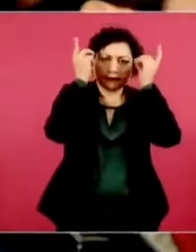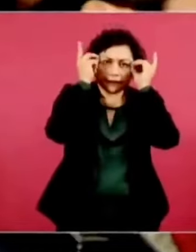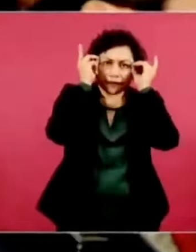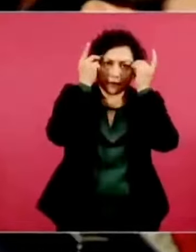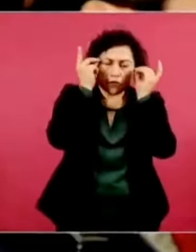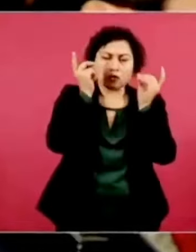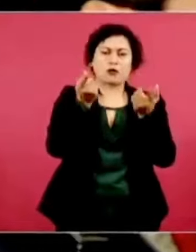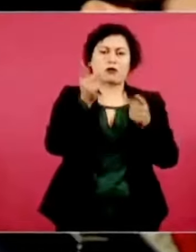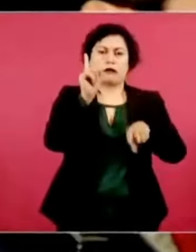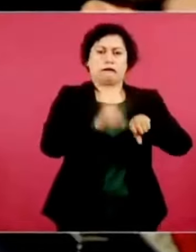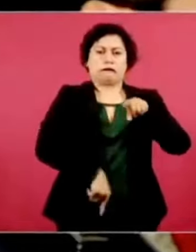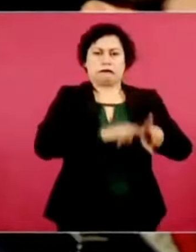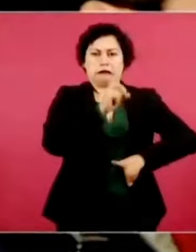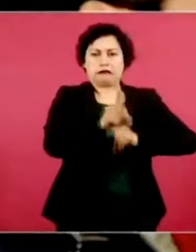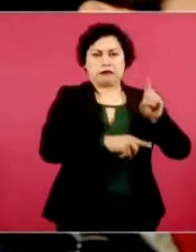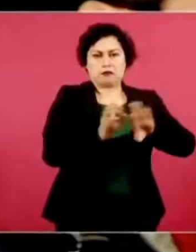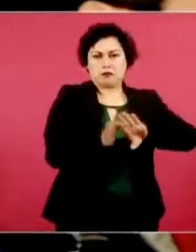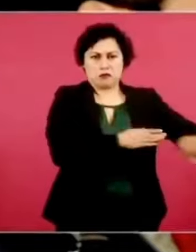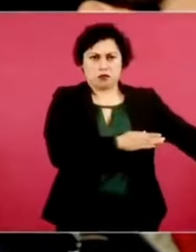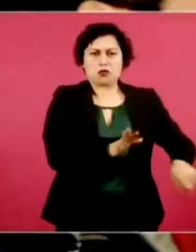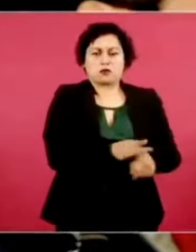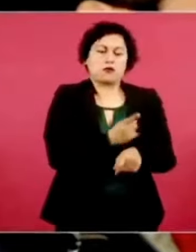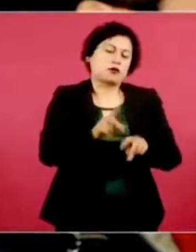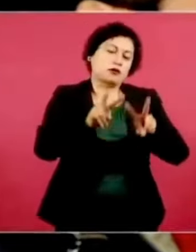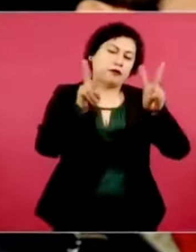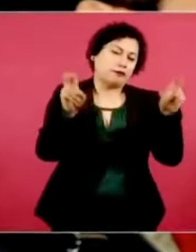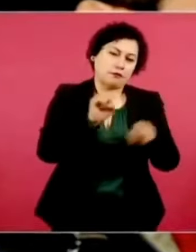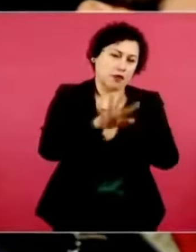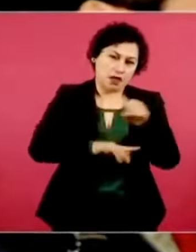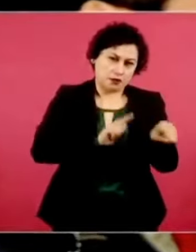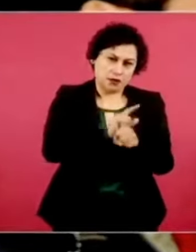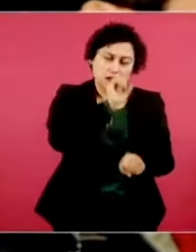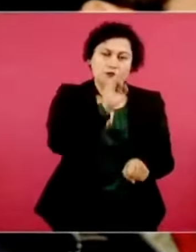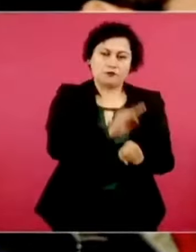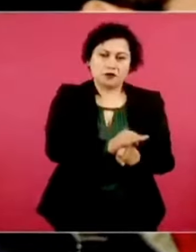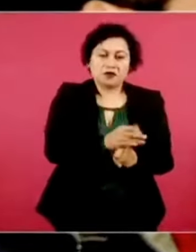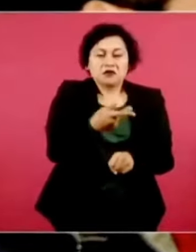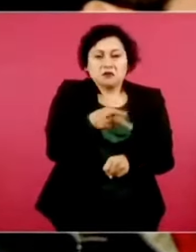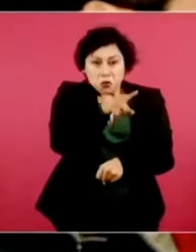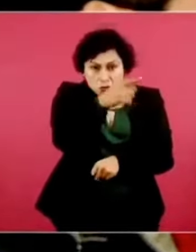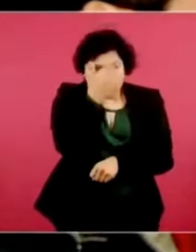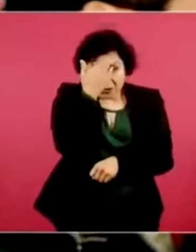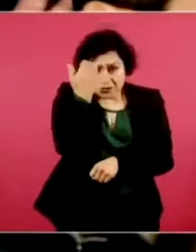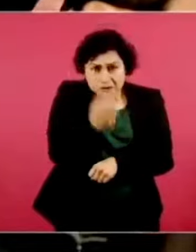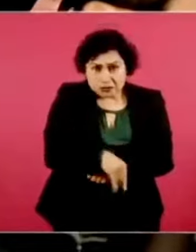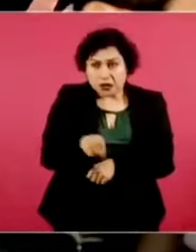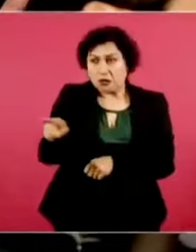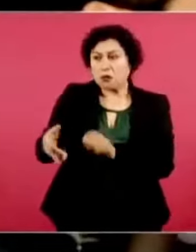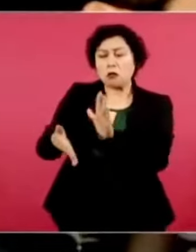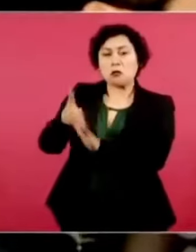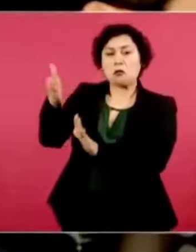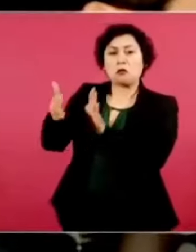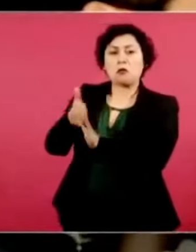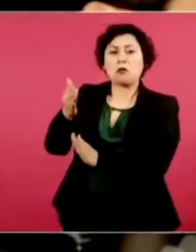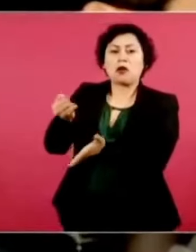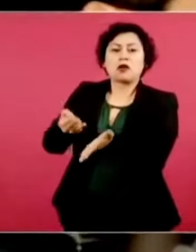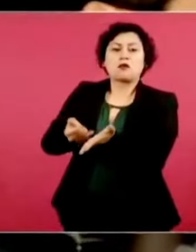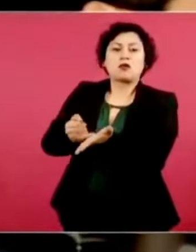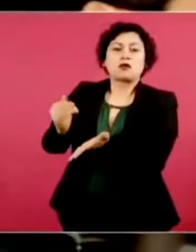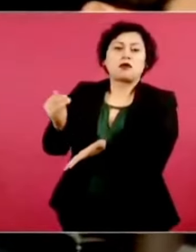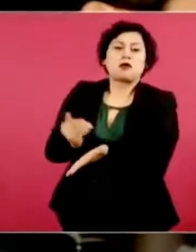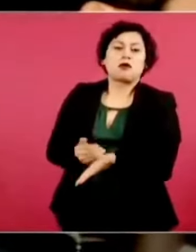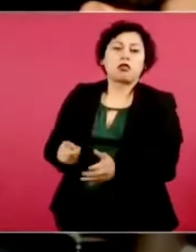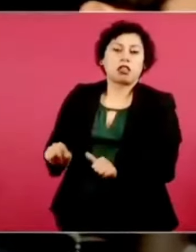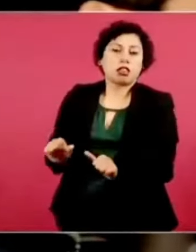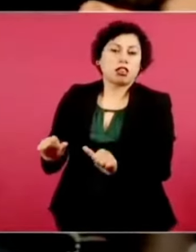Pero independientemente de eso, se construyó esta obra que en realidad no existe, que en realidad sí se tomaron los recursos